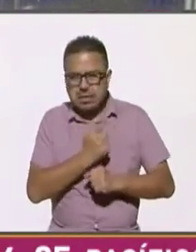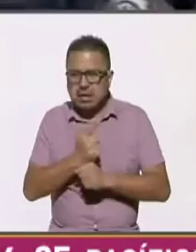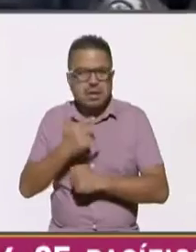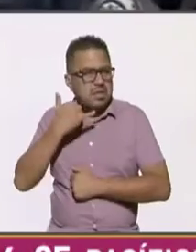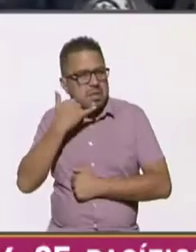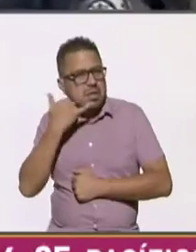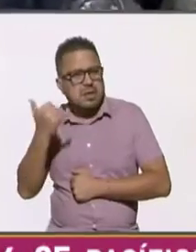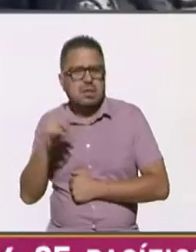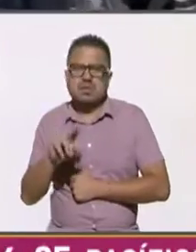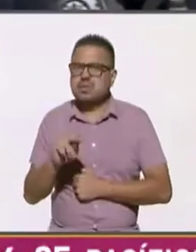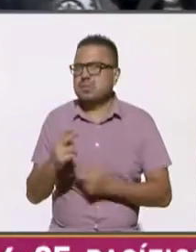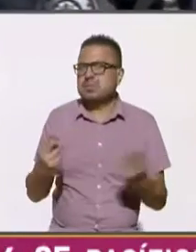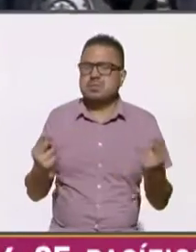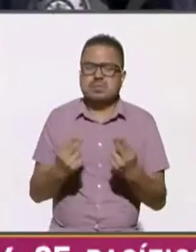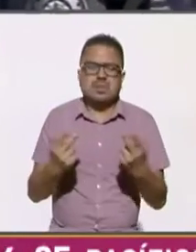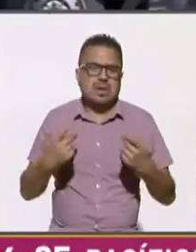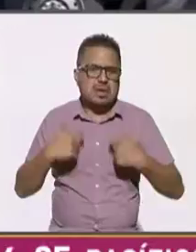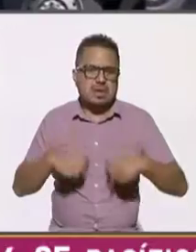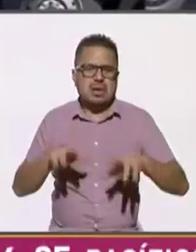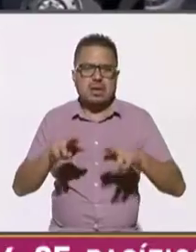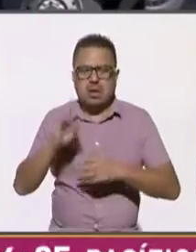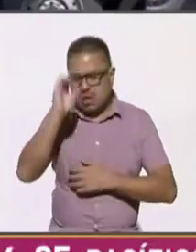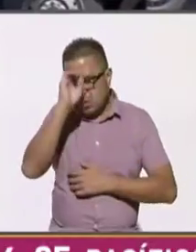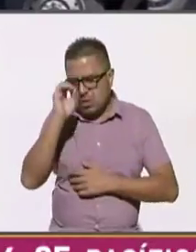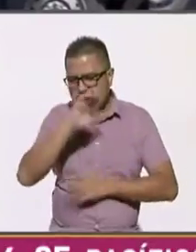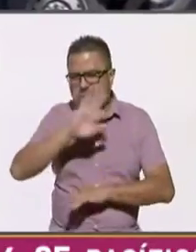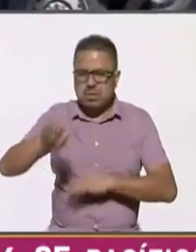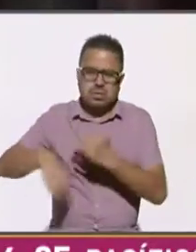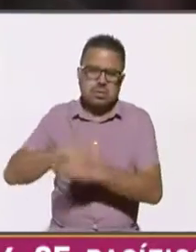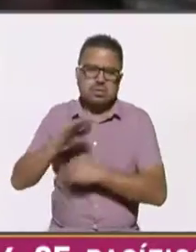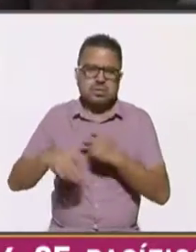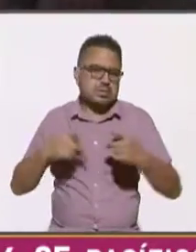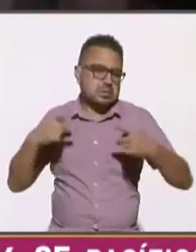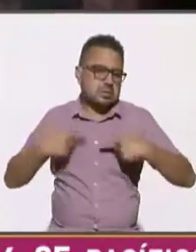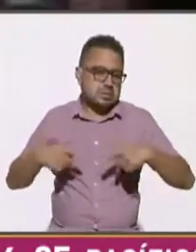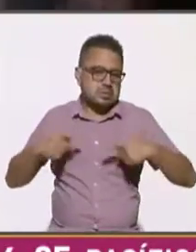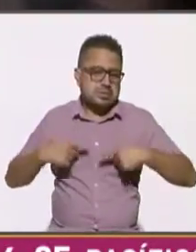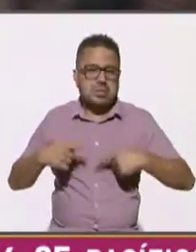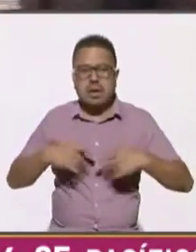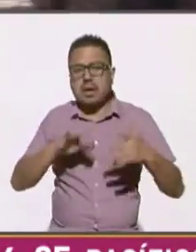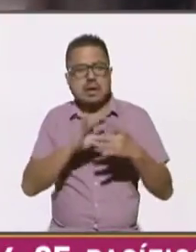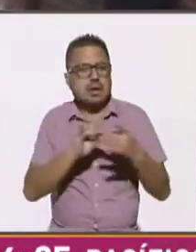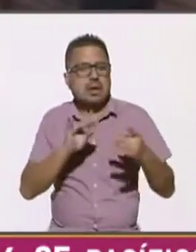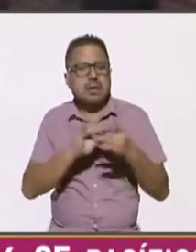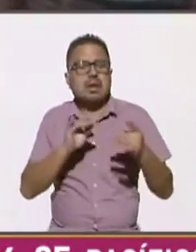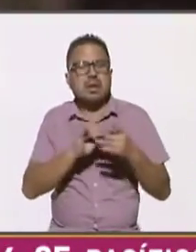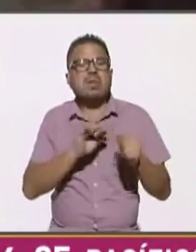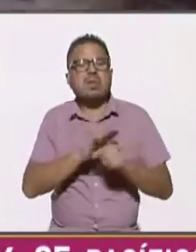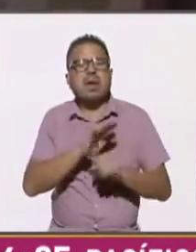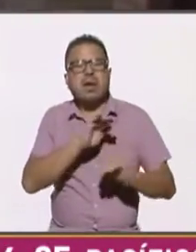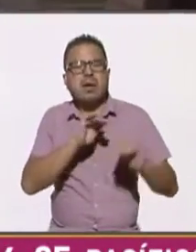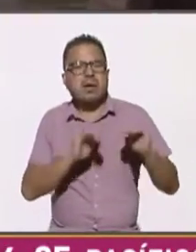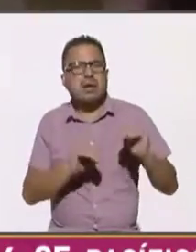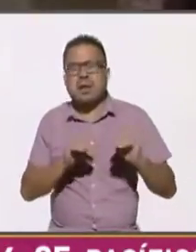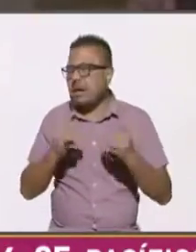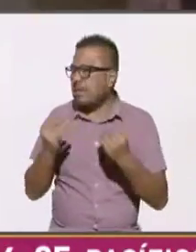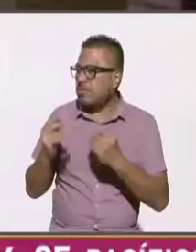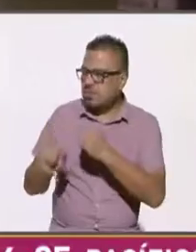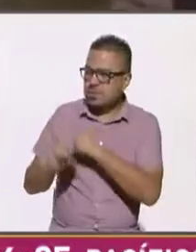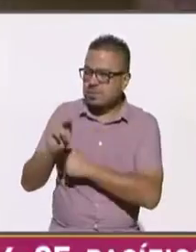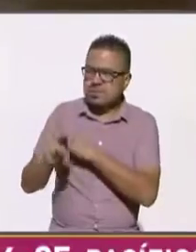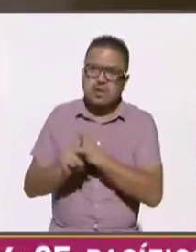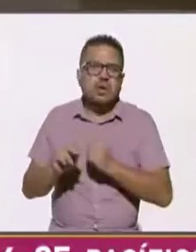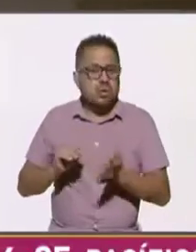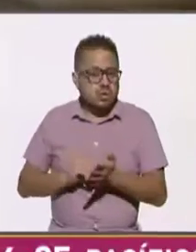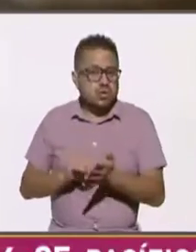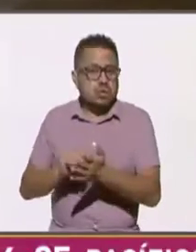no no necesariamente representan la opinión pública y habla del sesgo que tienen para varios países pero aún